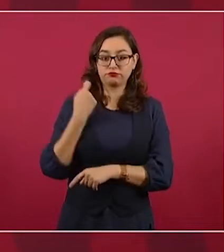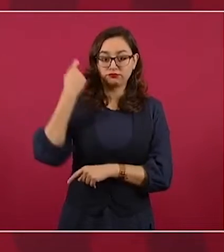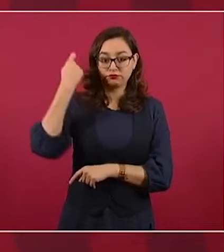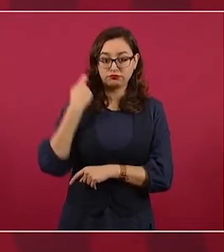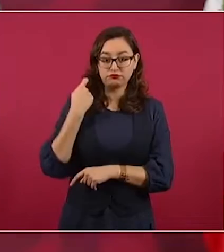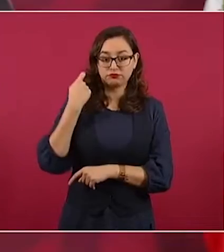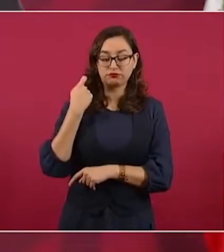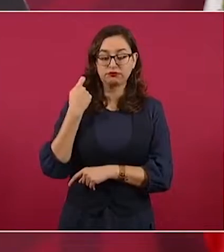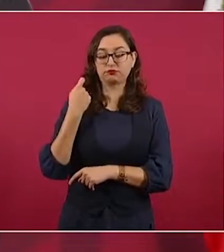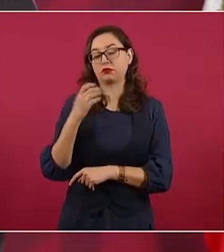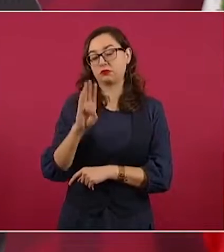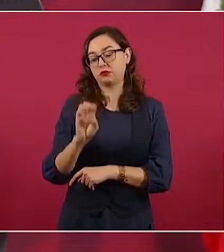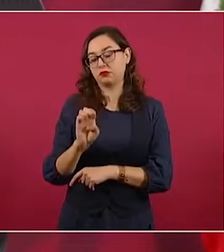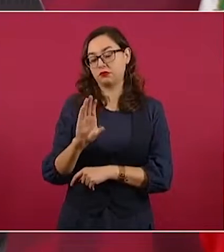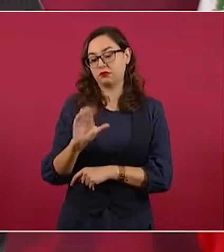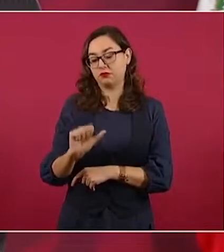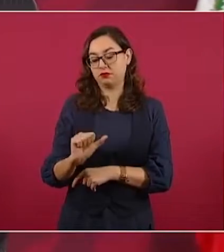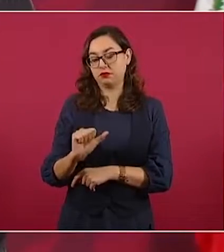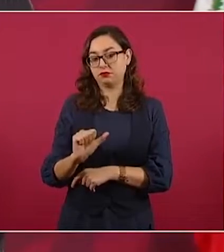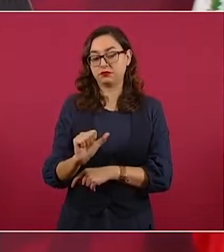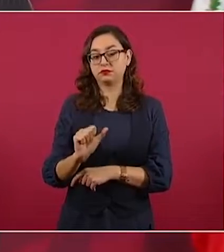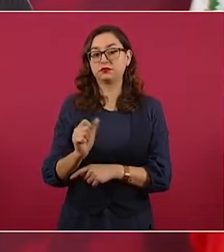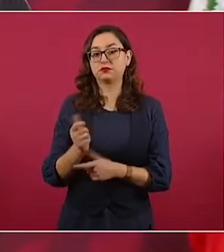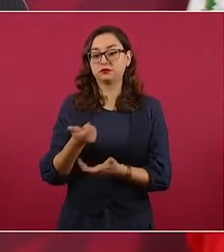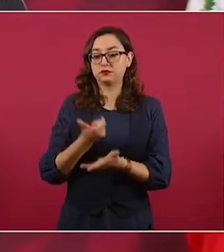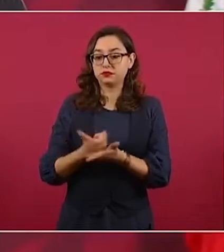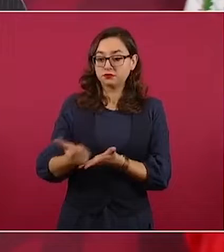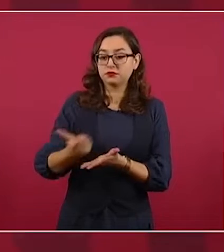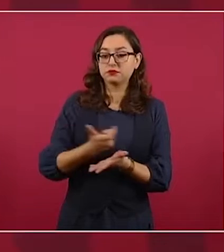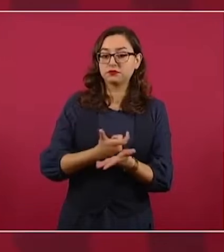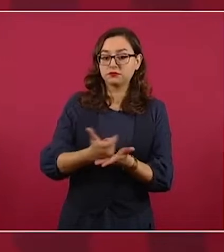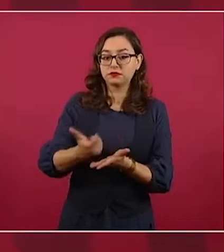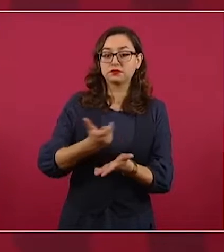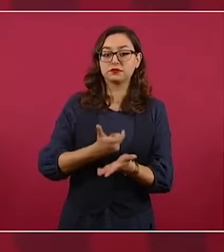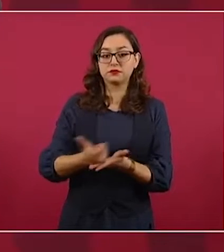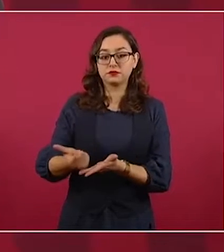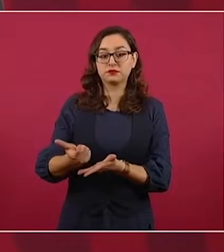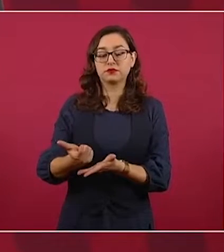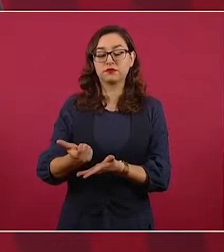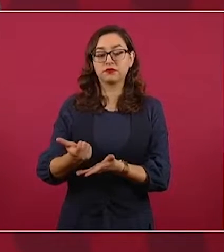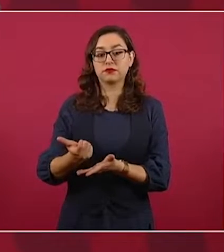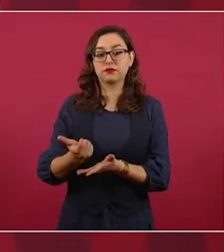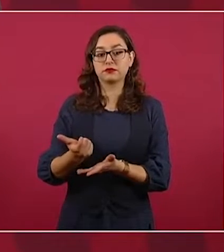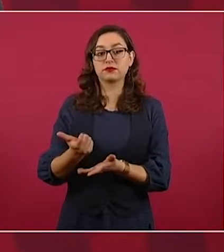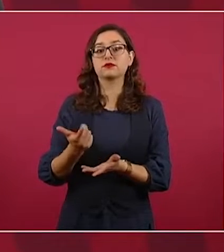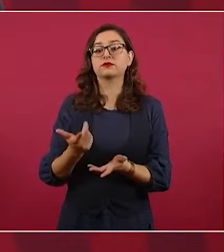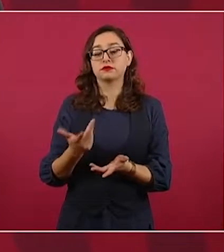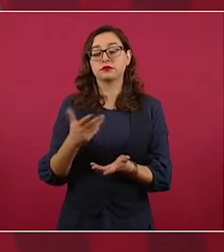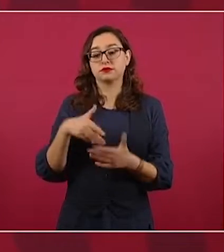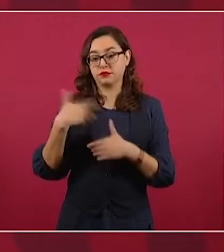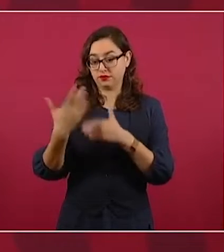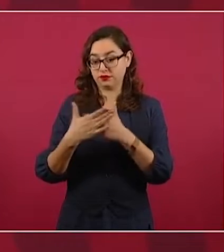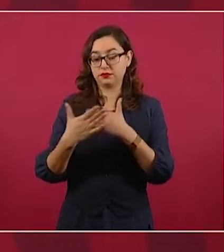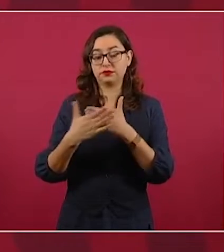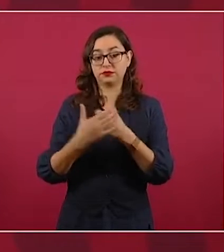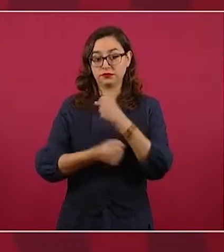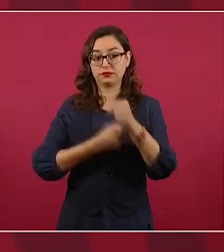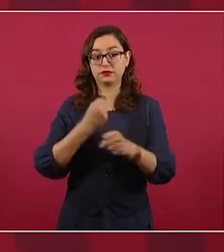muy importante que se sepa que no sólo va a aumentar la pensión,